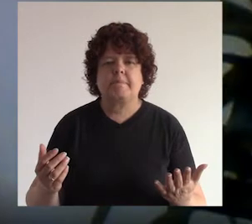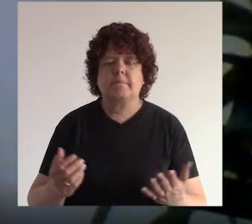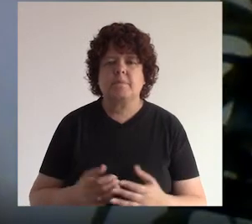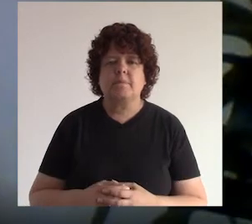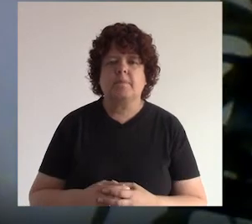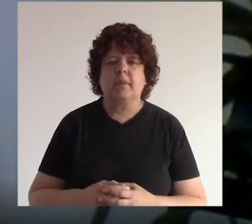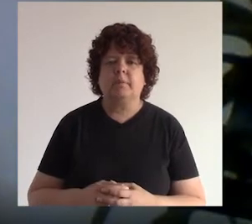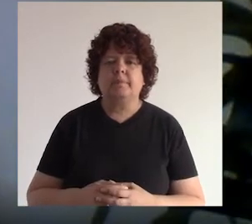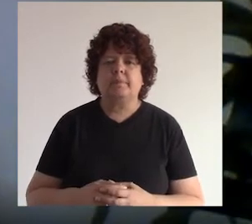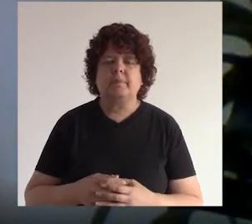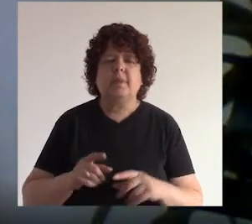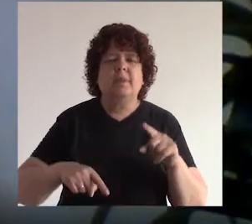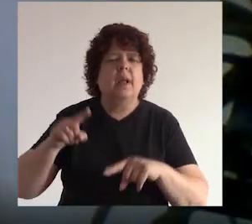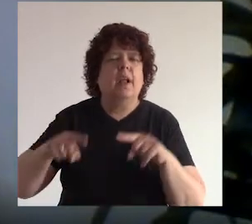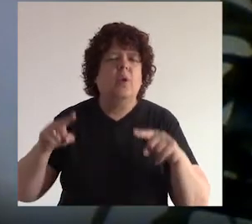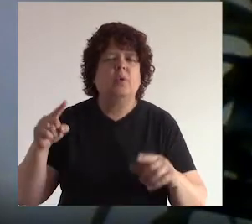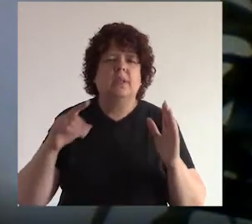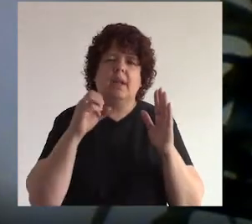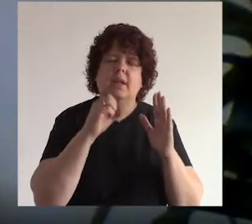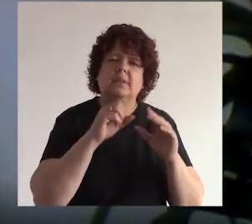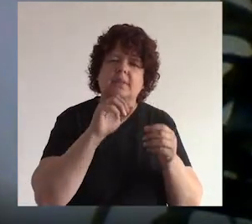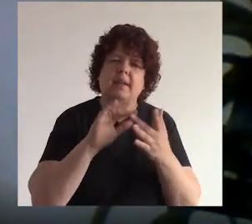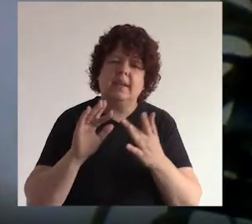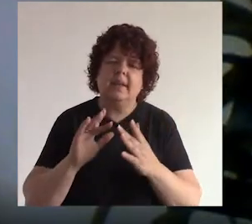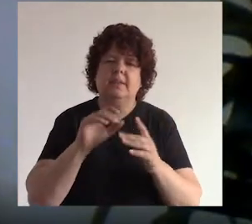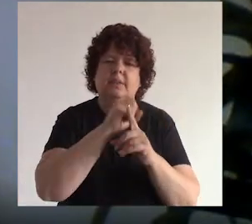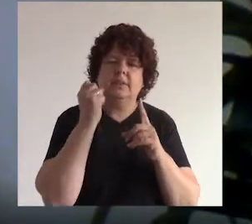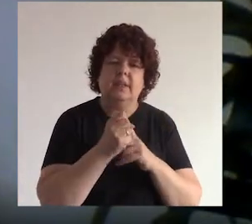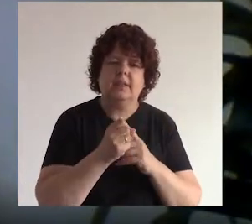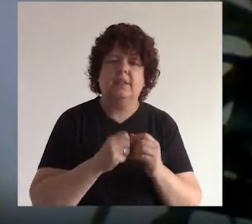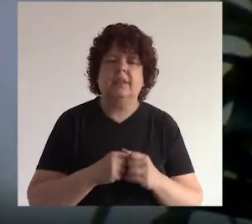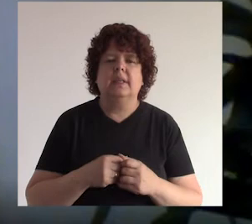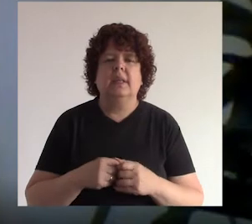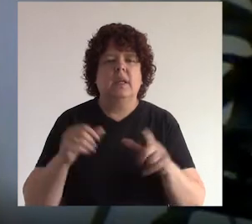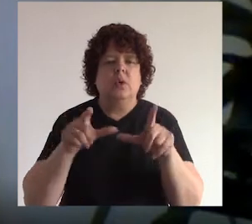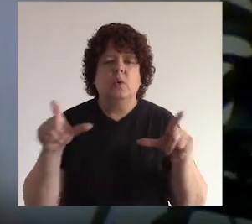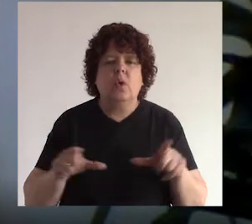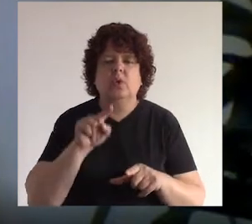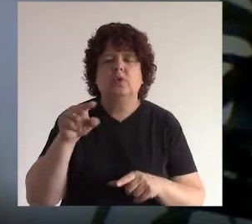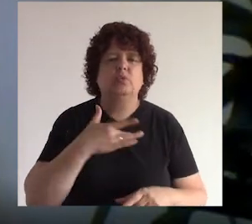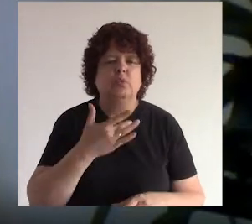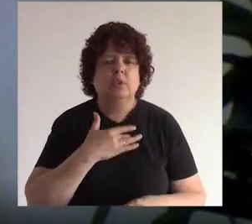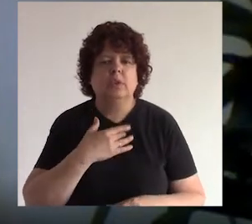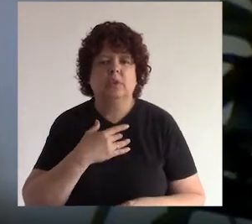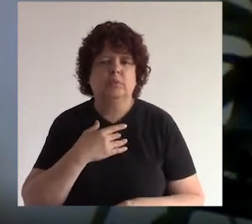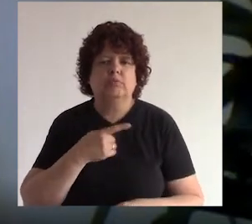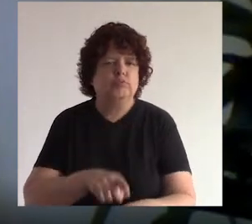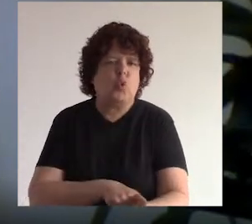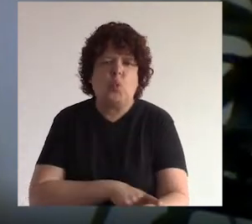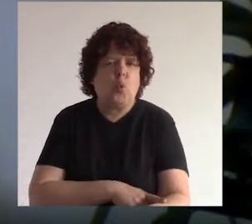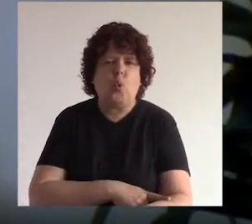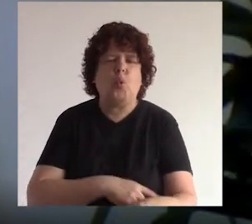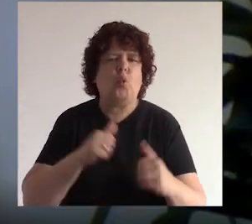entonces bueno esas son algunas de las redes sociales y el lugar donde donde tú te sientas más cómodo tú